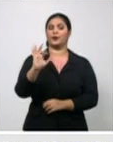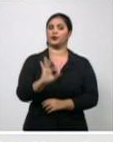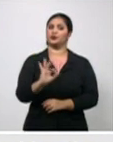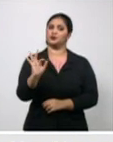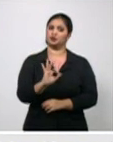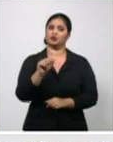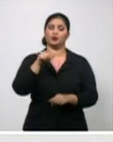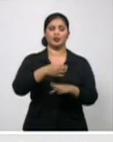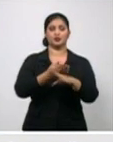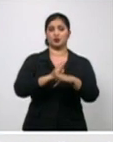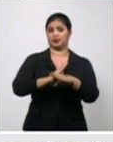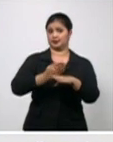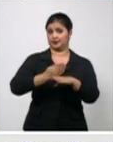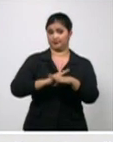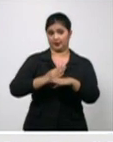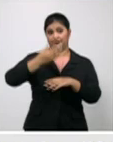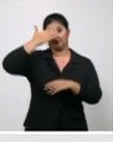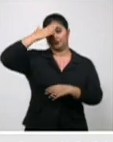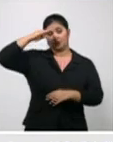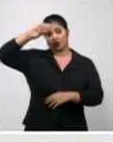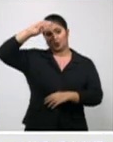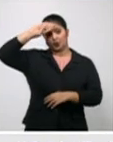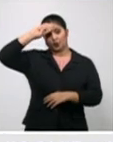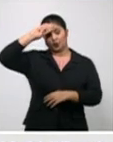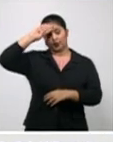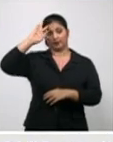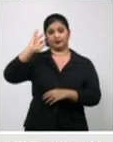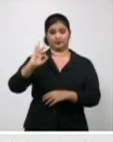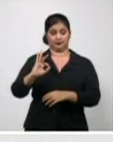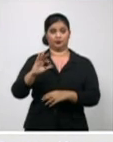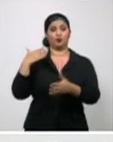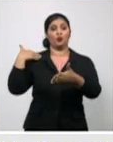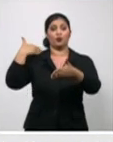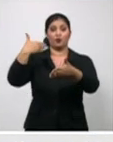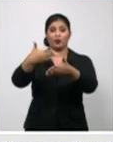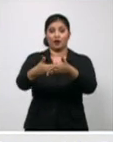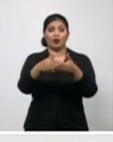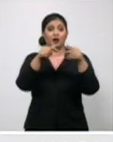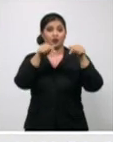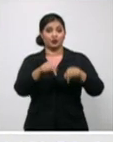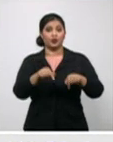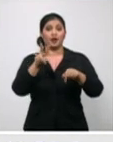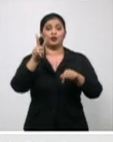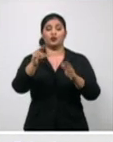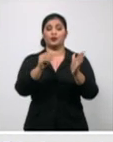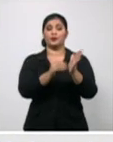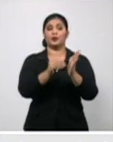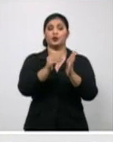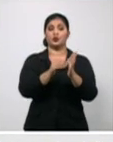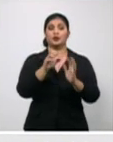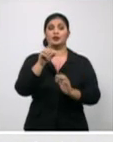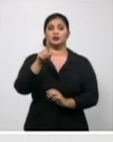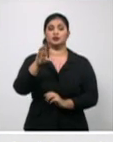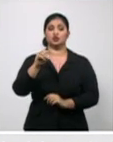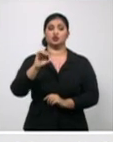que ya en Cuba haya un total de 2.106